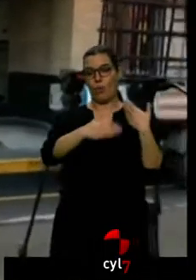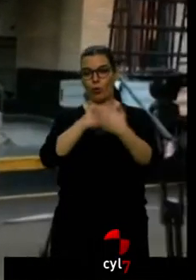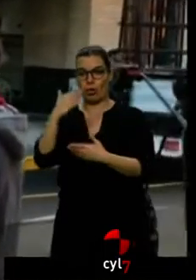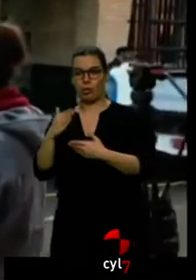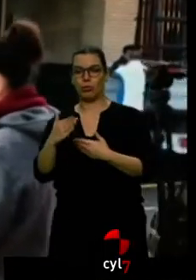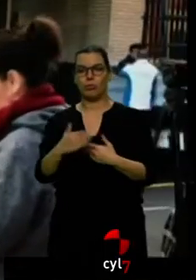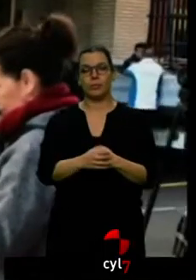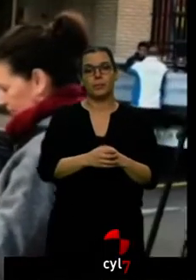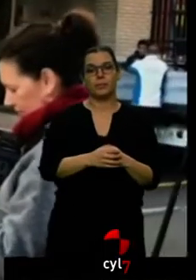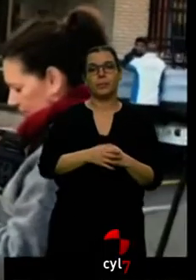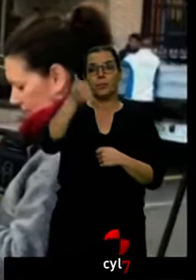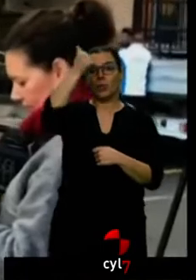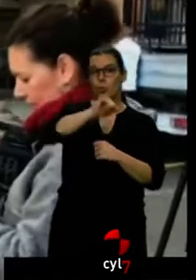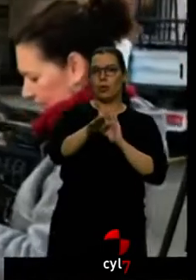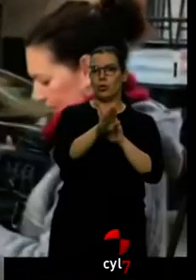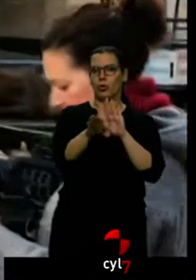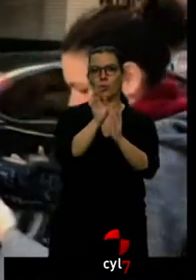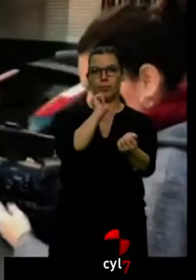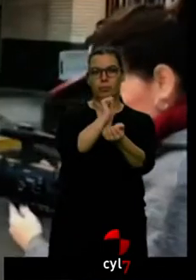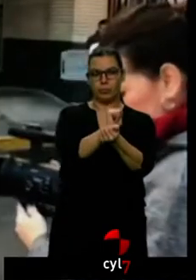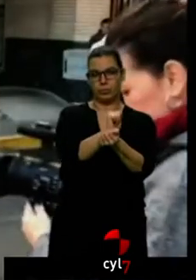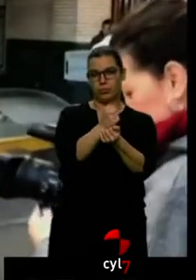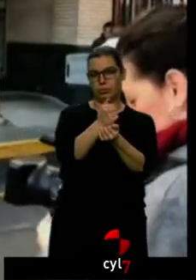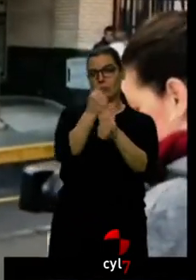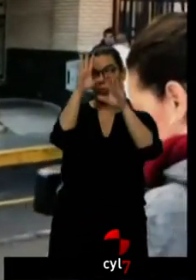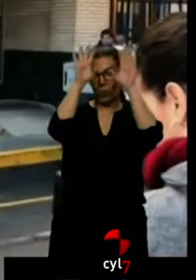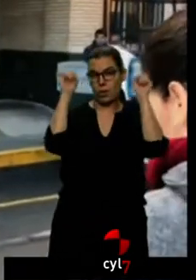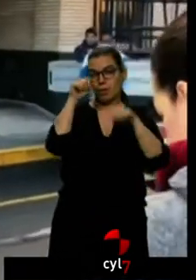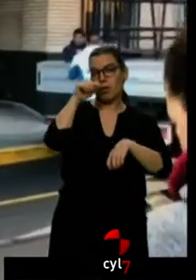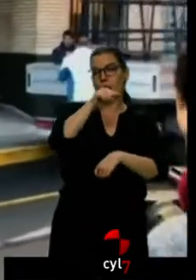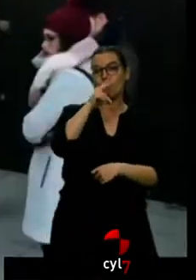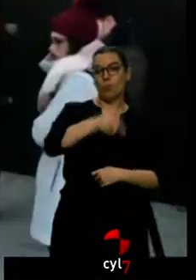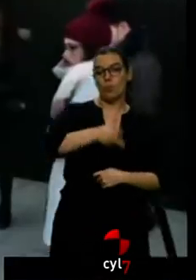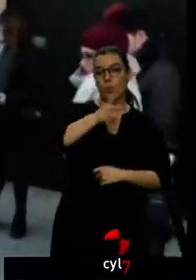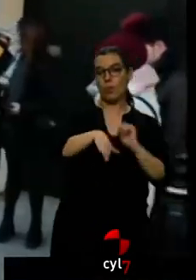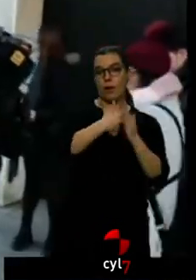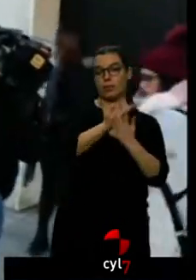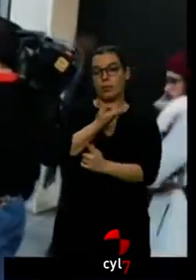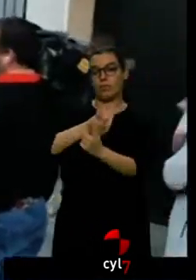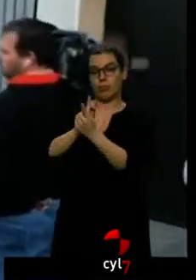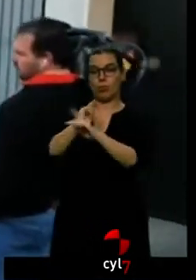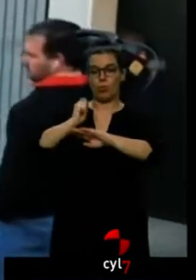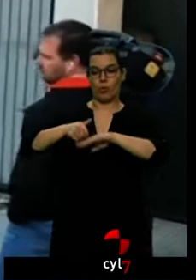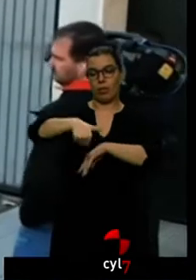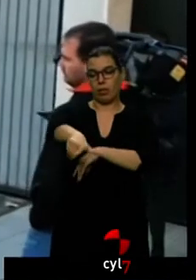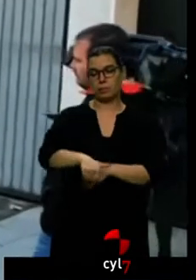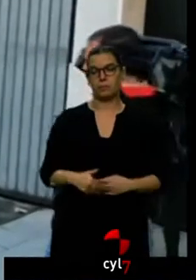Montoya permanece detenido en la comandancia de la Guardia Civil de Huelva, hasta que pase a disposición judicial en las próximas horas.